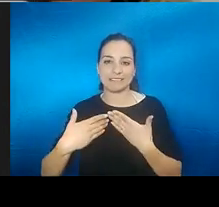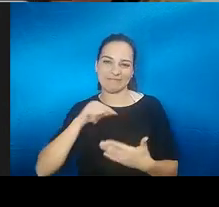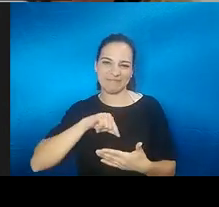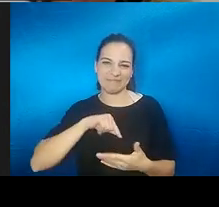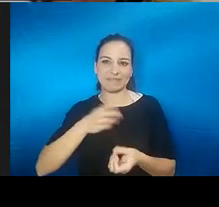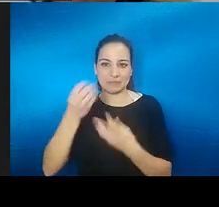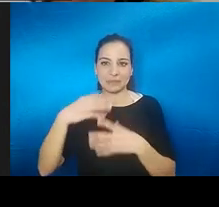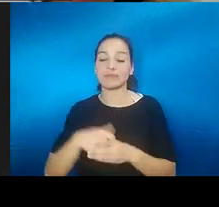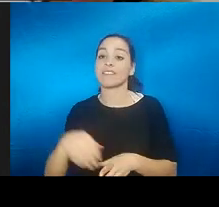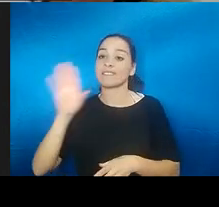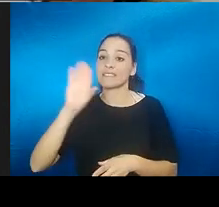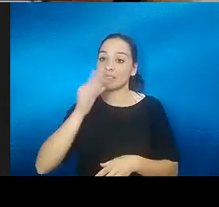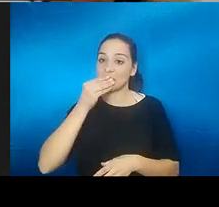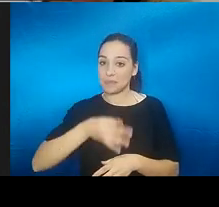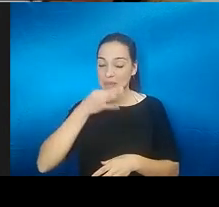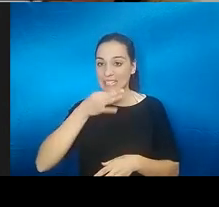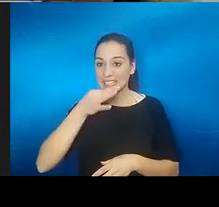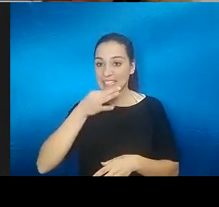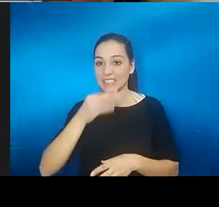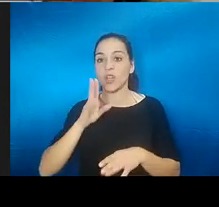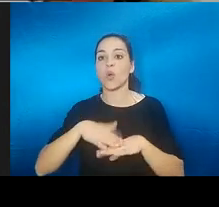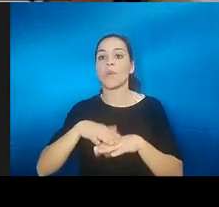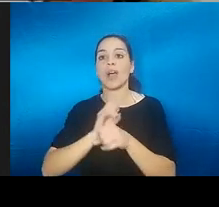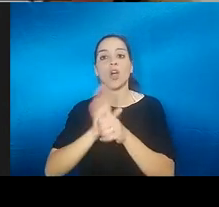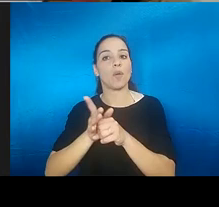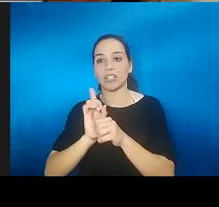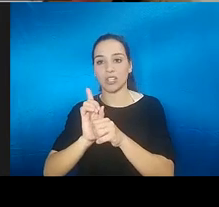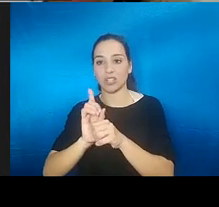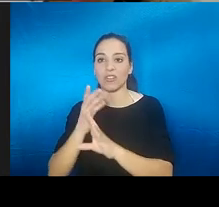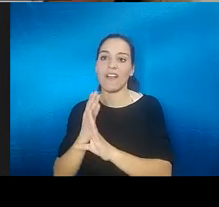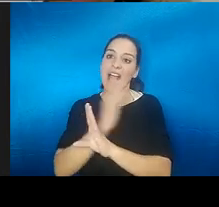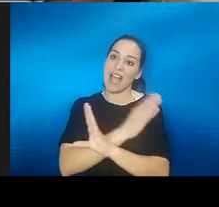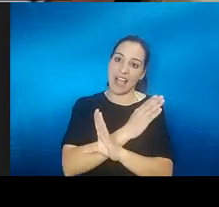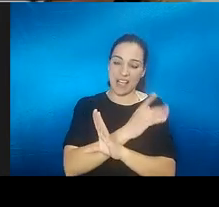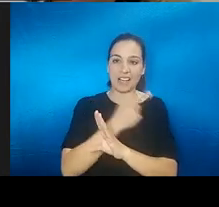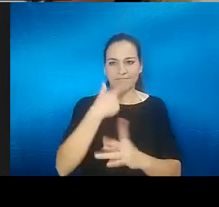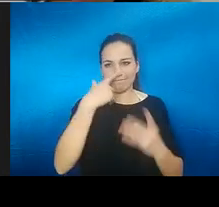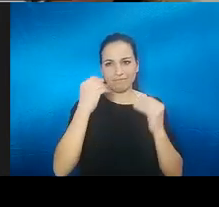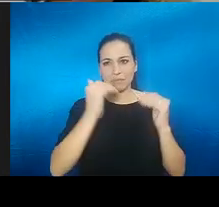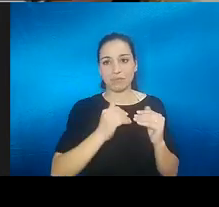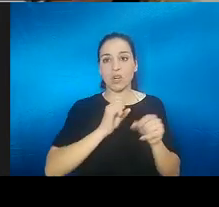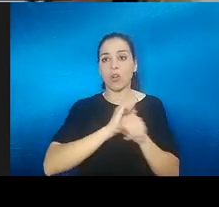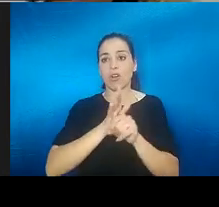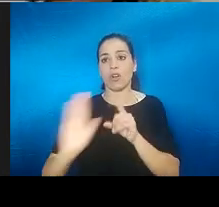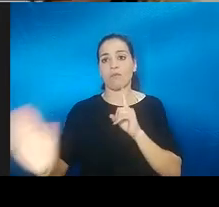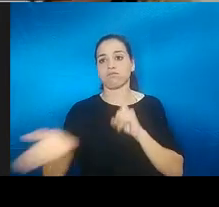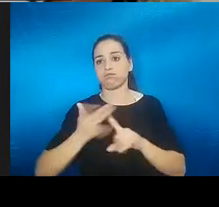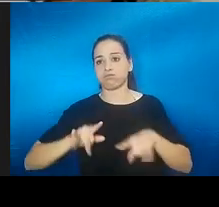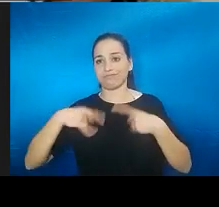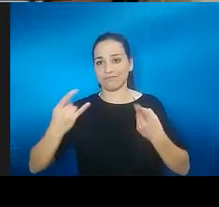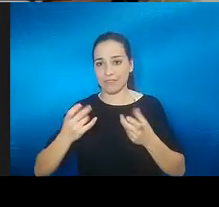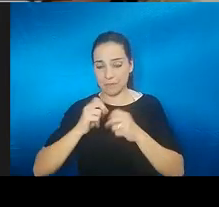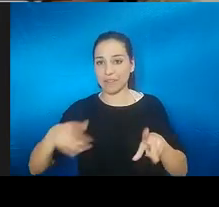bueno no fue del COVID fue anterior el COVID me lo voy a empezar sí hace 13 años más o menos tuve un